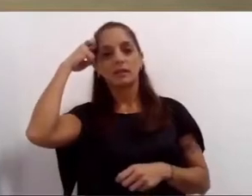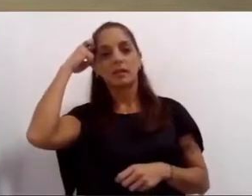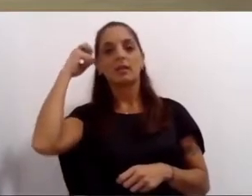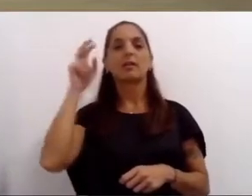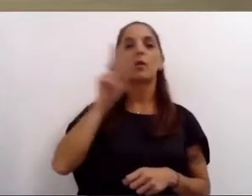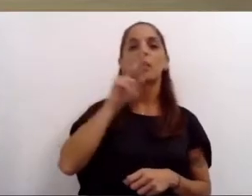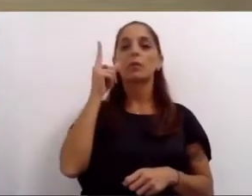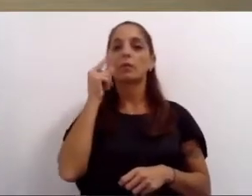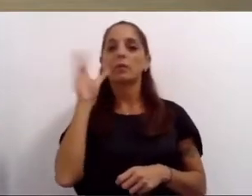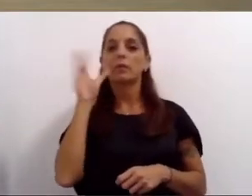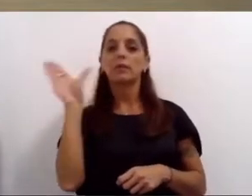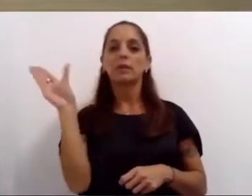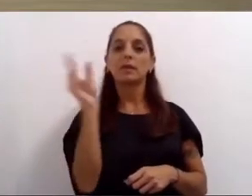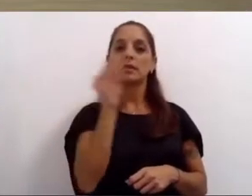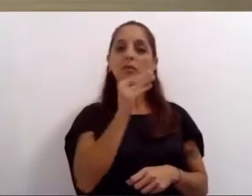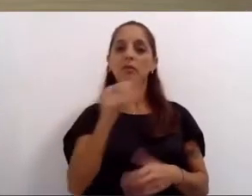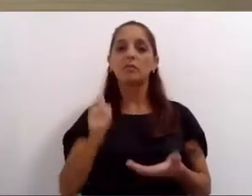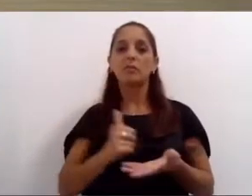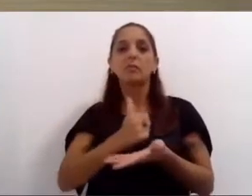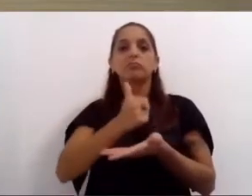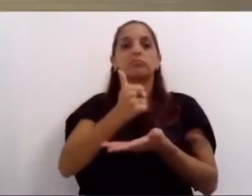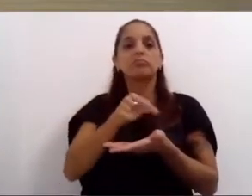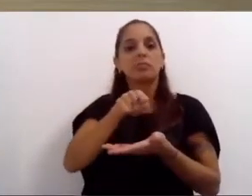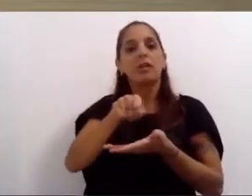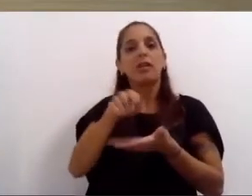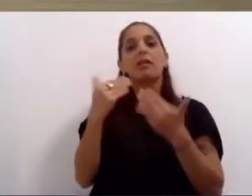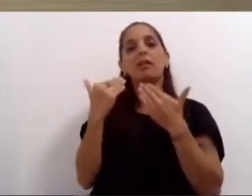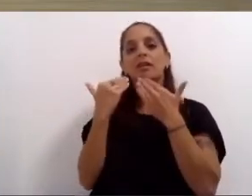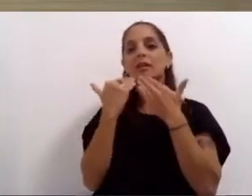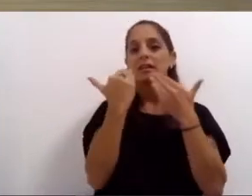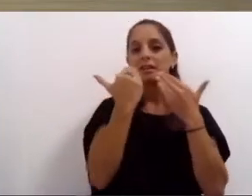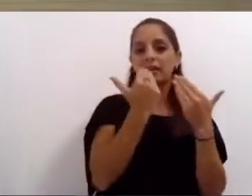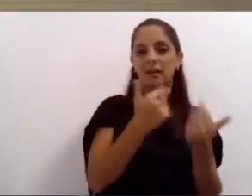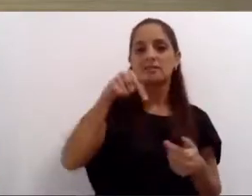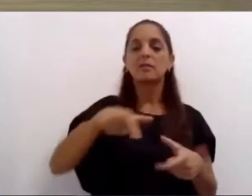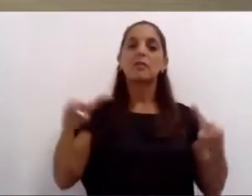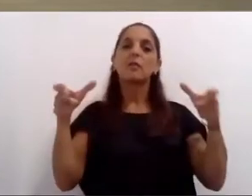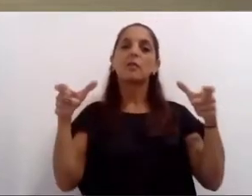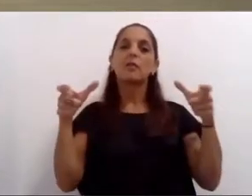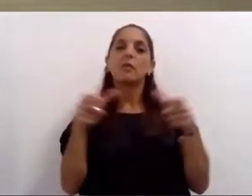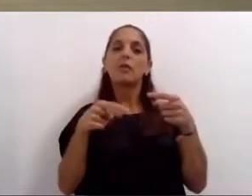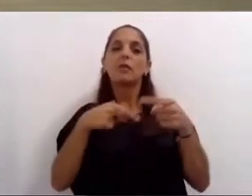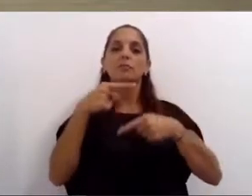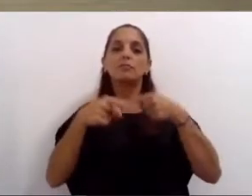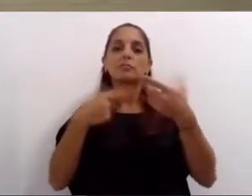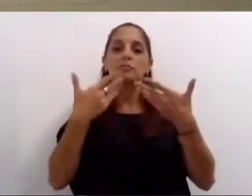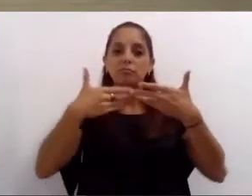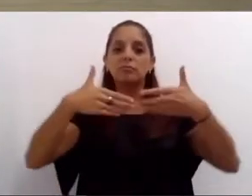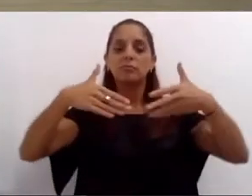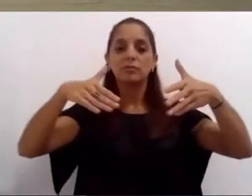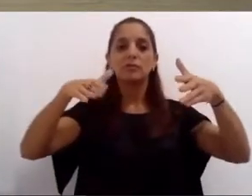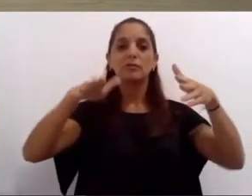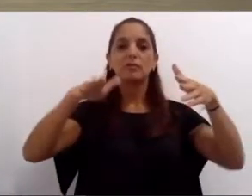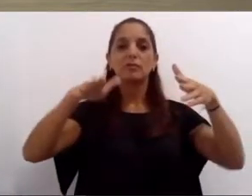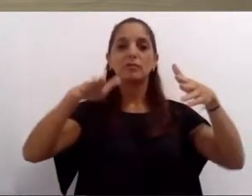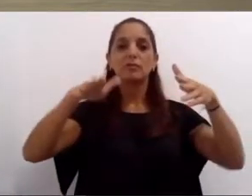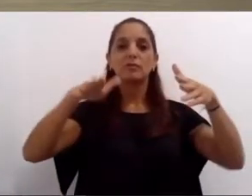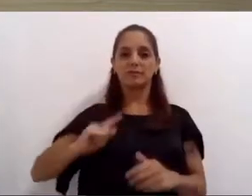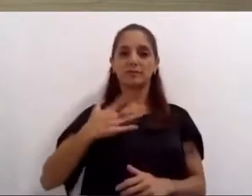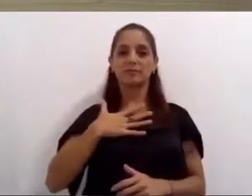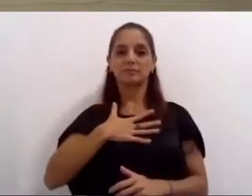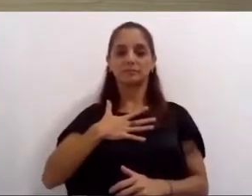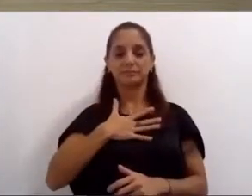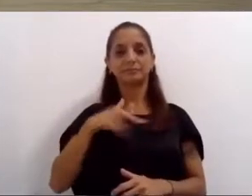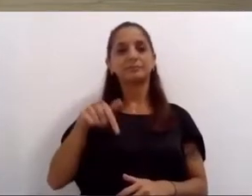Gracias por recibirme nuevamente y darme el honor de inaugurar este nuevo periodo de sesiones ordinarias. Pensaba mientras